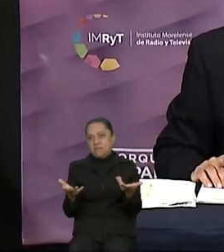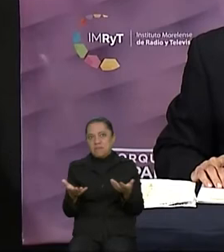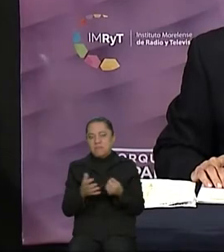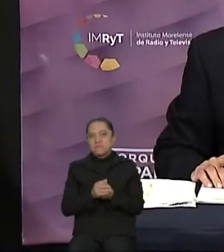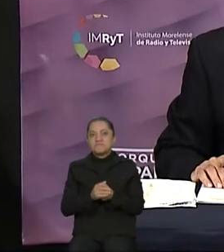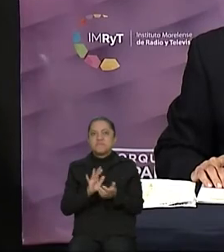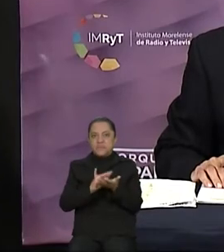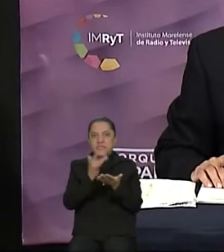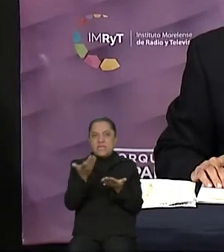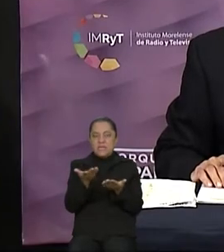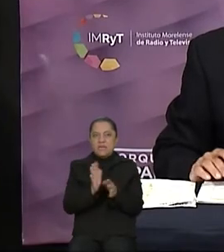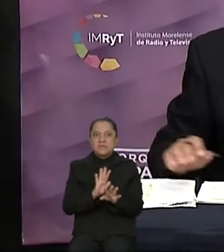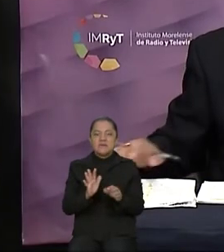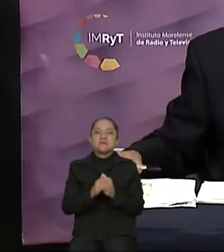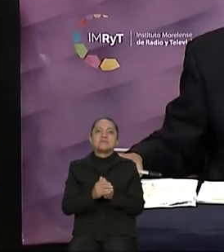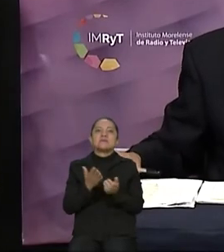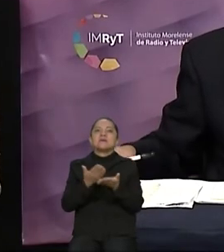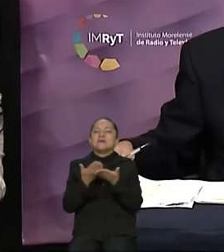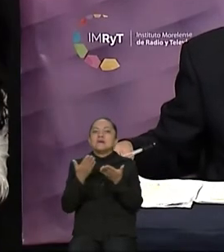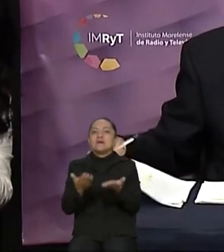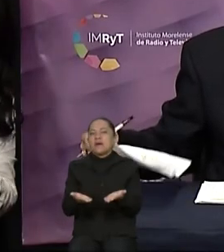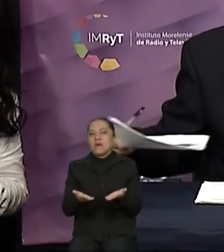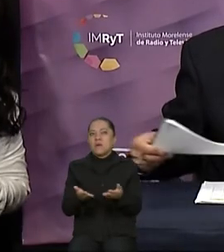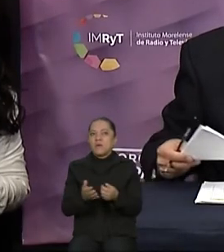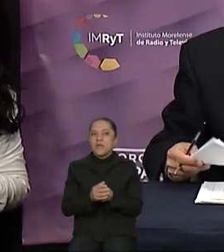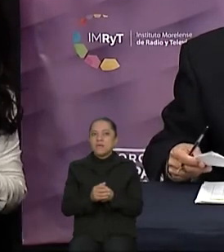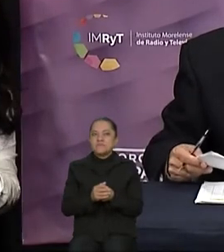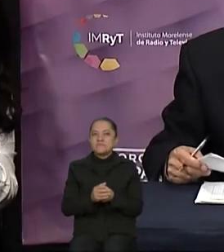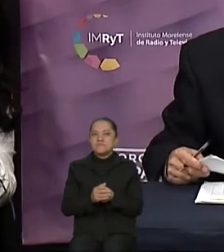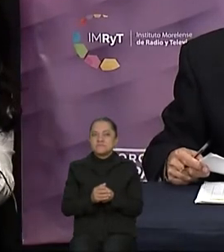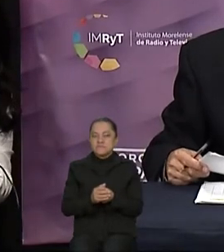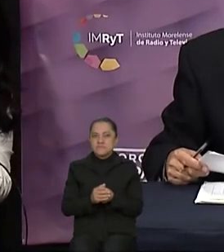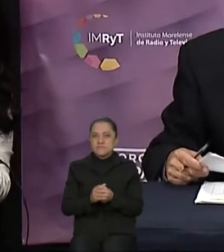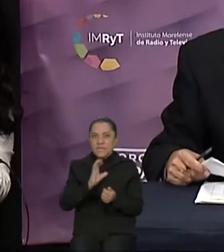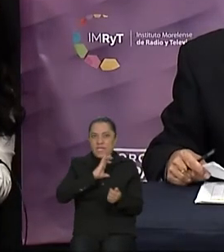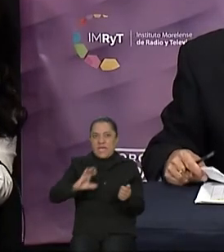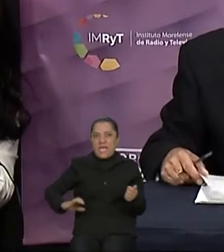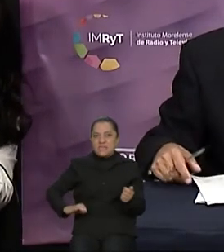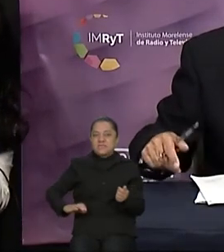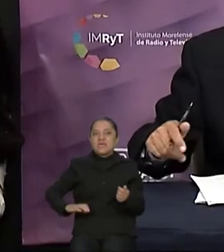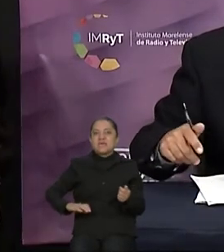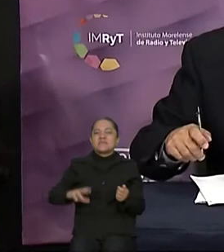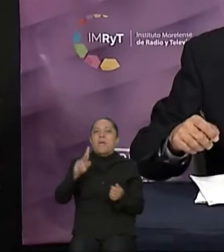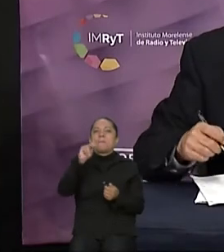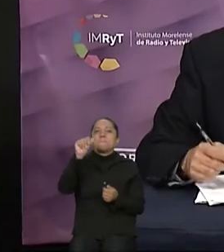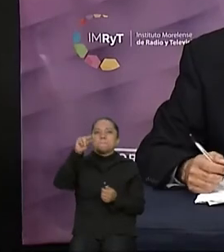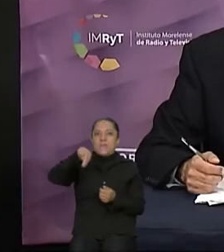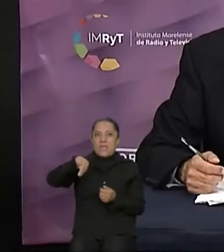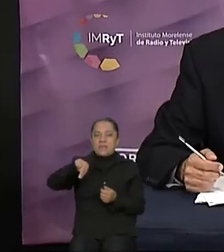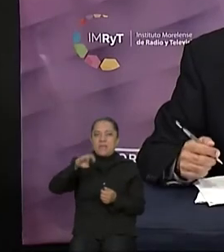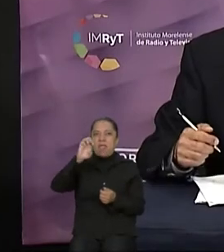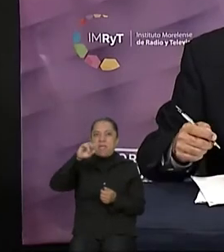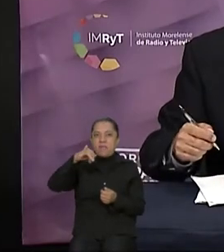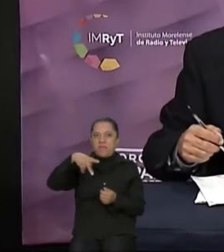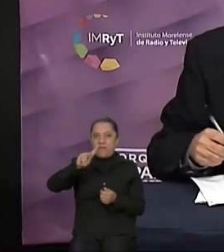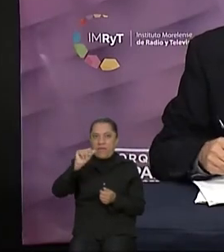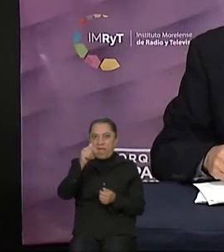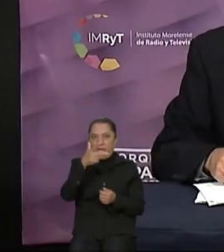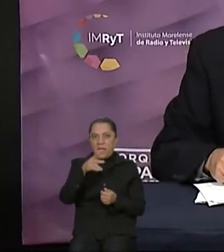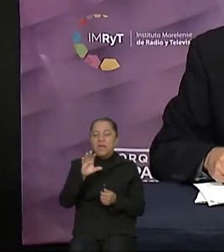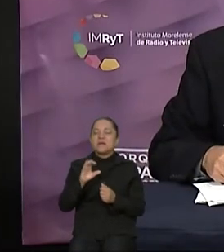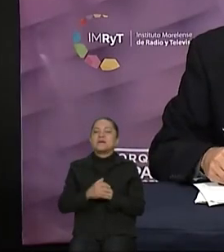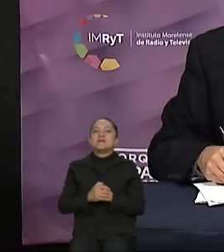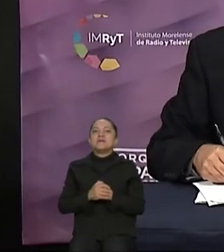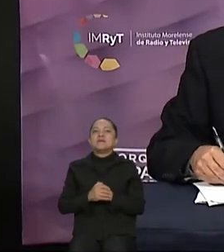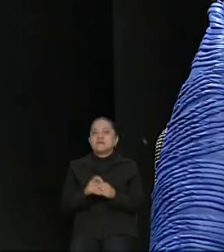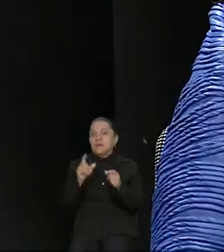Ahora es momento de escuchar la réplica de la candidata del Partido Acción Nacional, Erika Cortés Martínez, con un minuto.